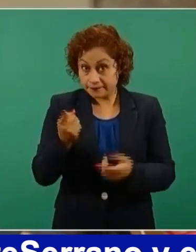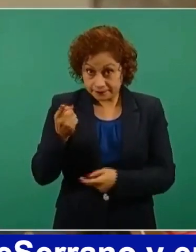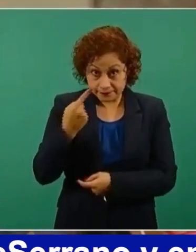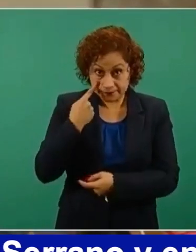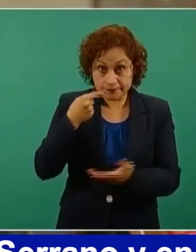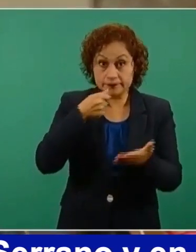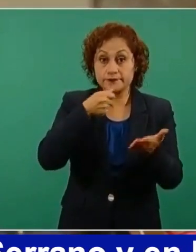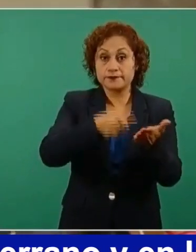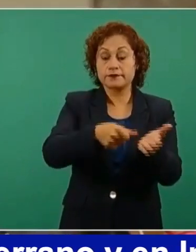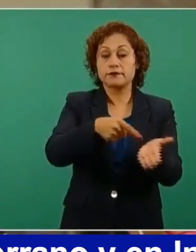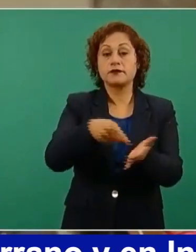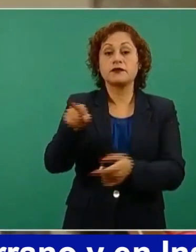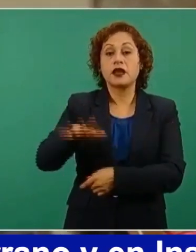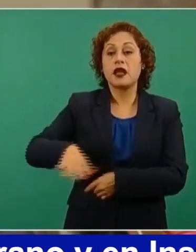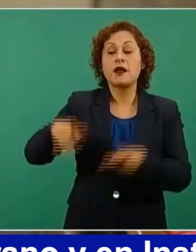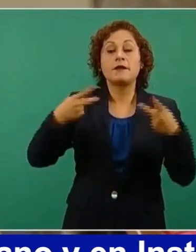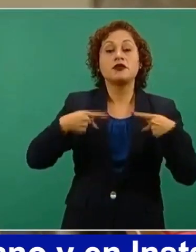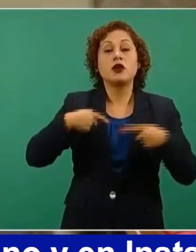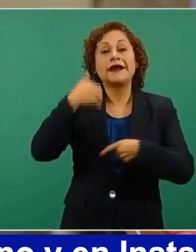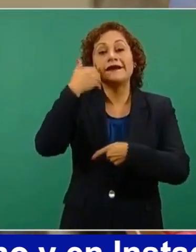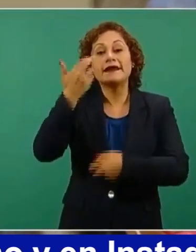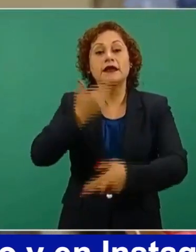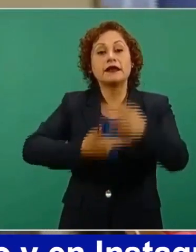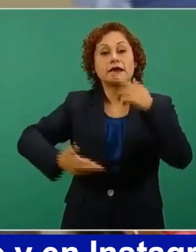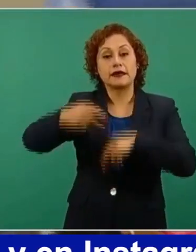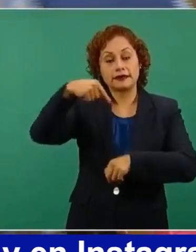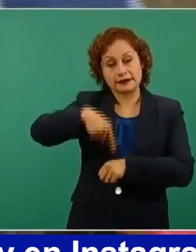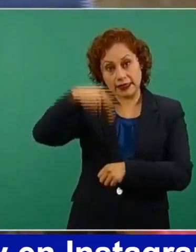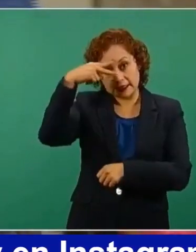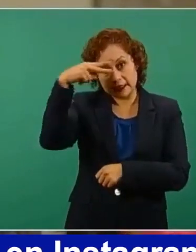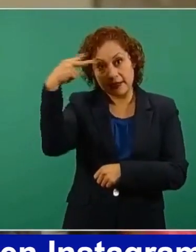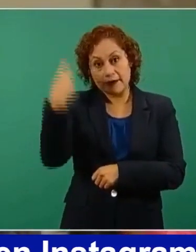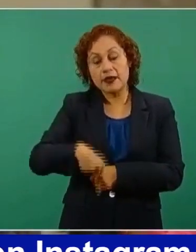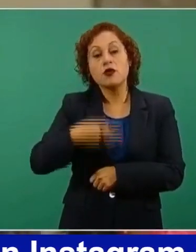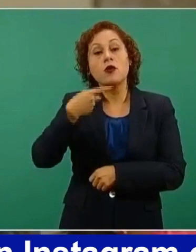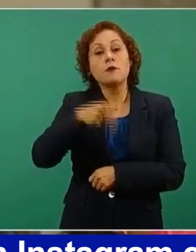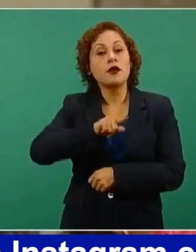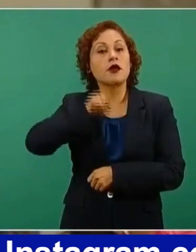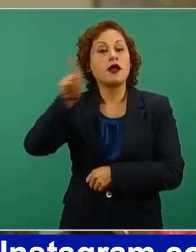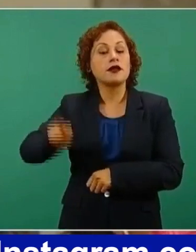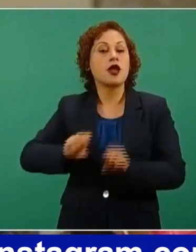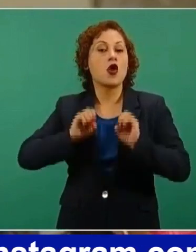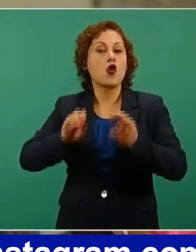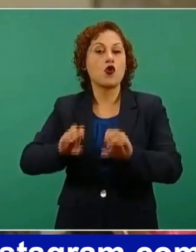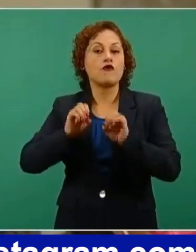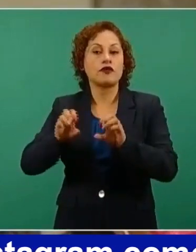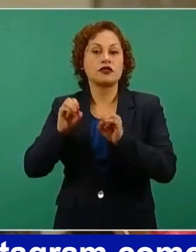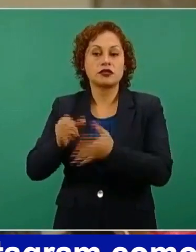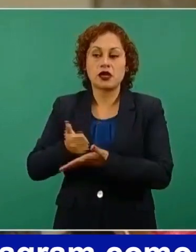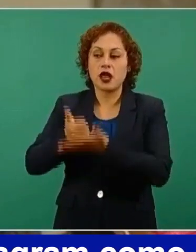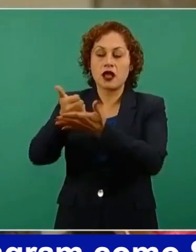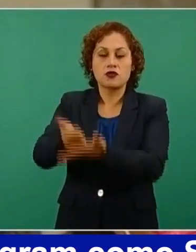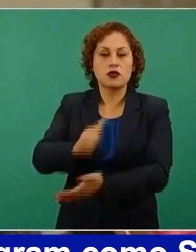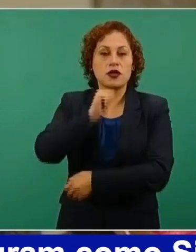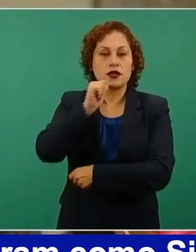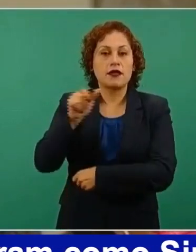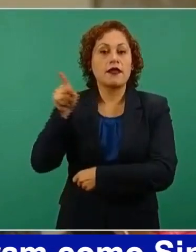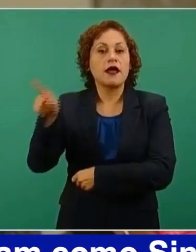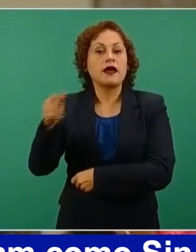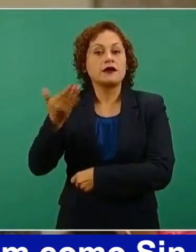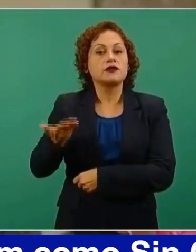respuesta en la Cancillería, ellos no están pidiendo que se les resarsa el daño por ser perseguidos políticos